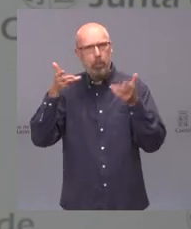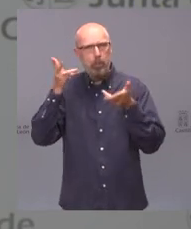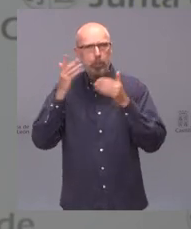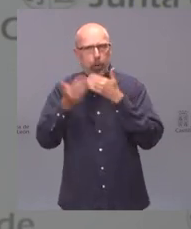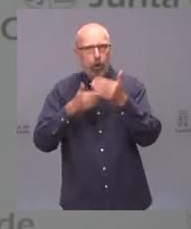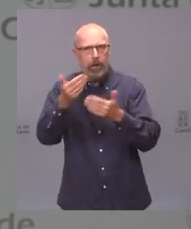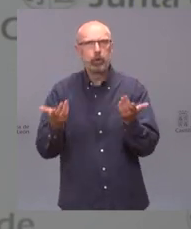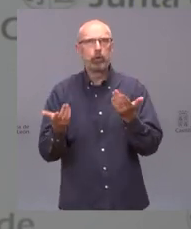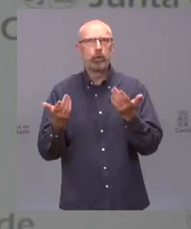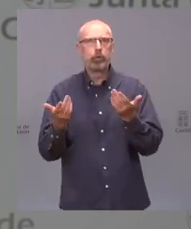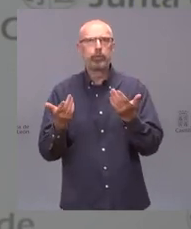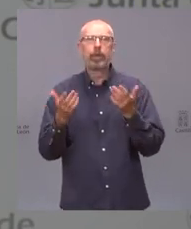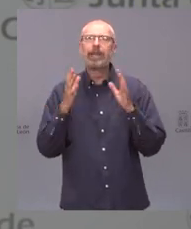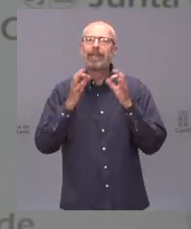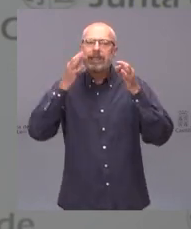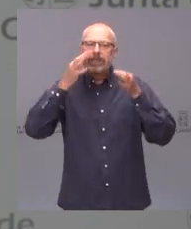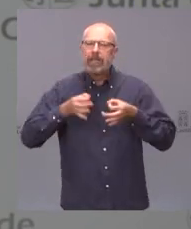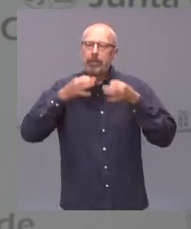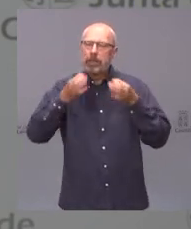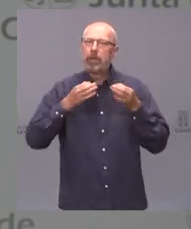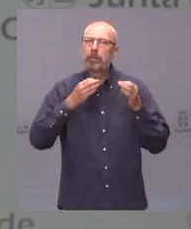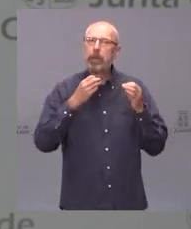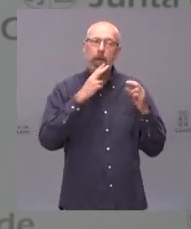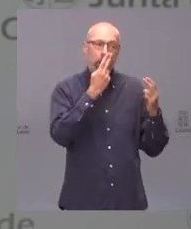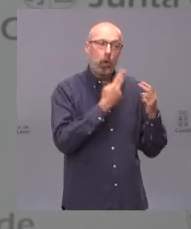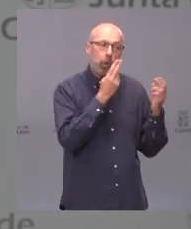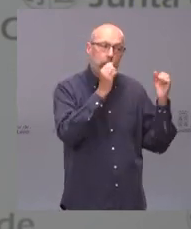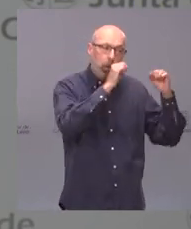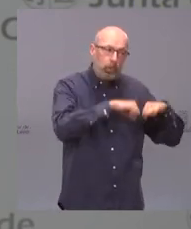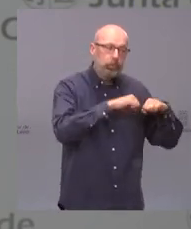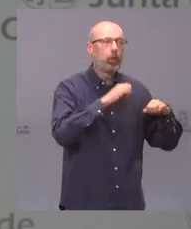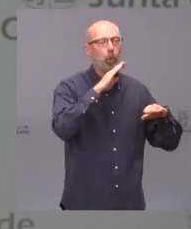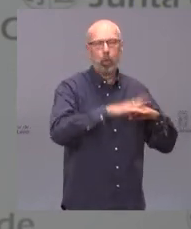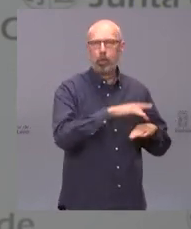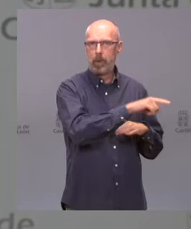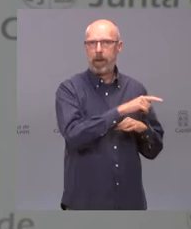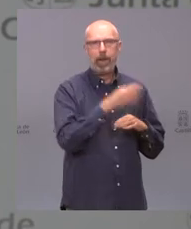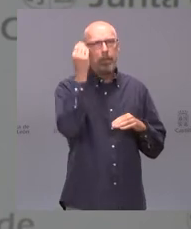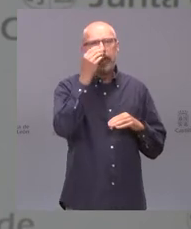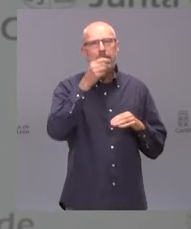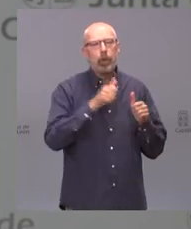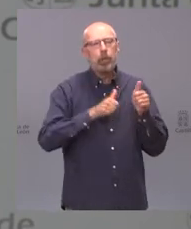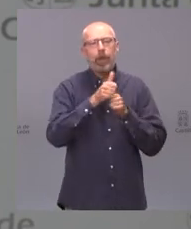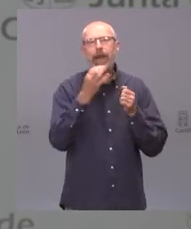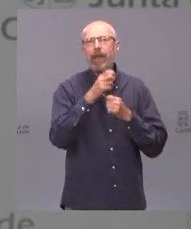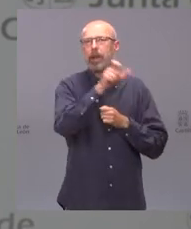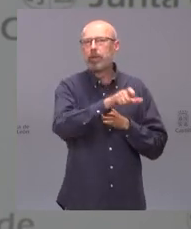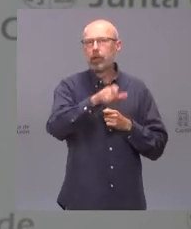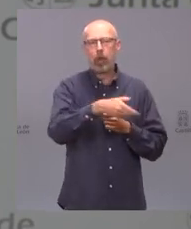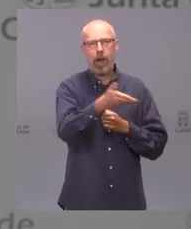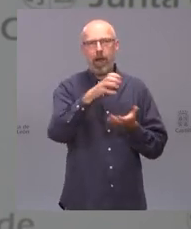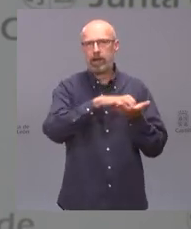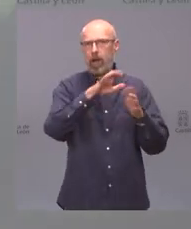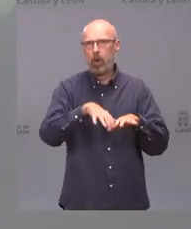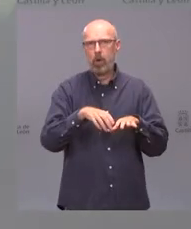palabra y siempre pensando en el bienestar de los ciudadanos de Castilla y León sin ninguna otra prioridad por delante y mucho menos los intereses de